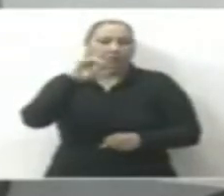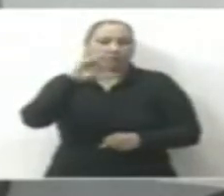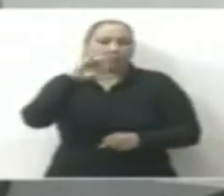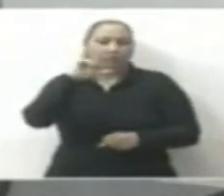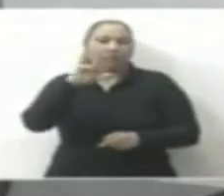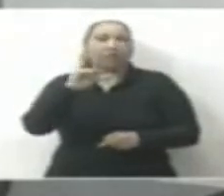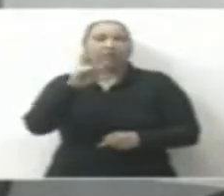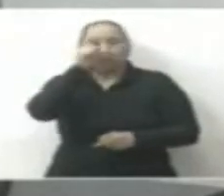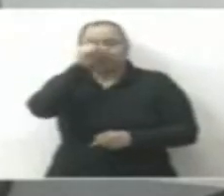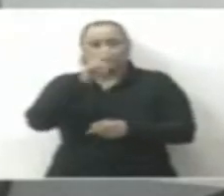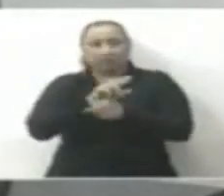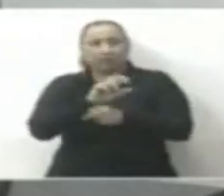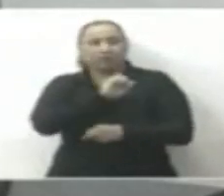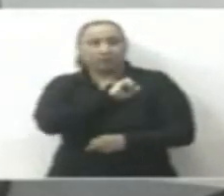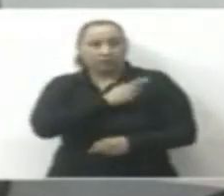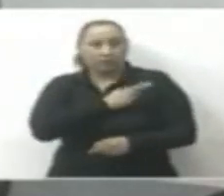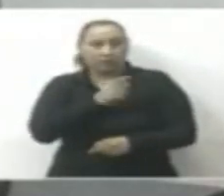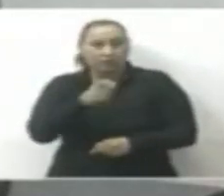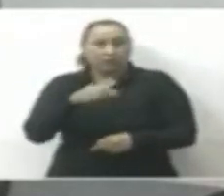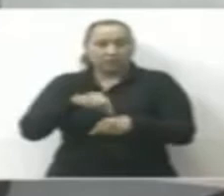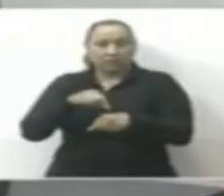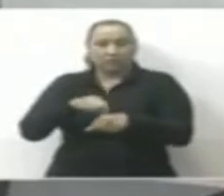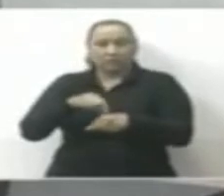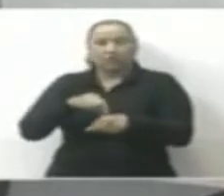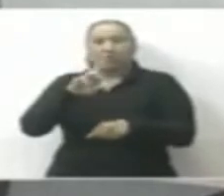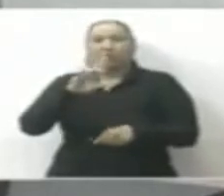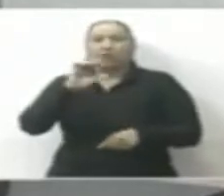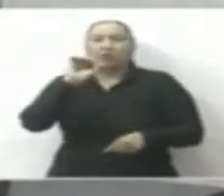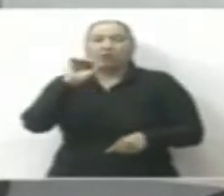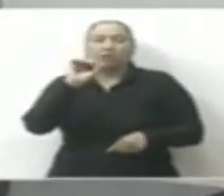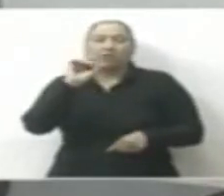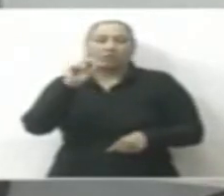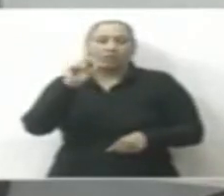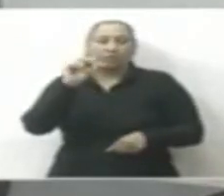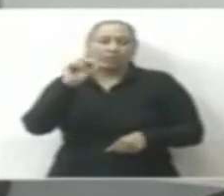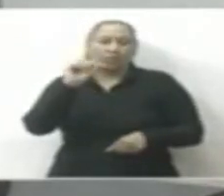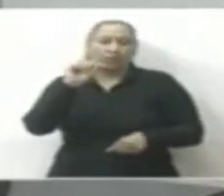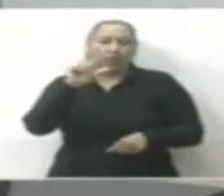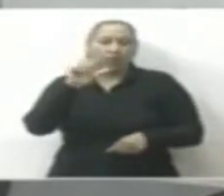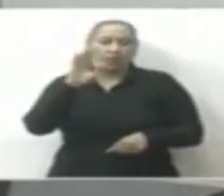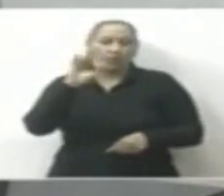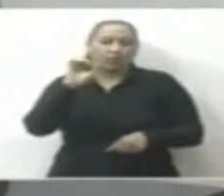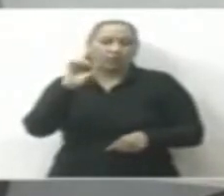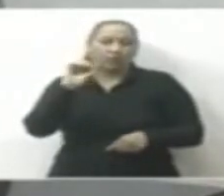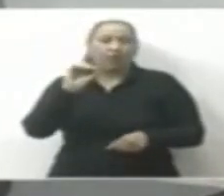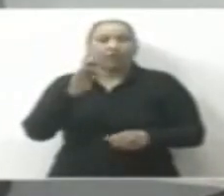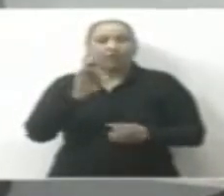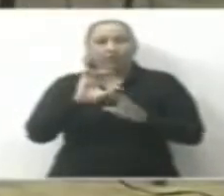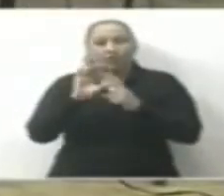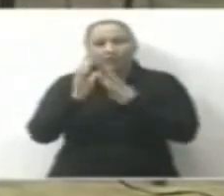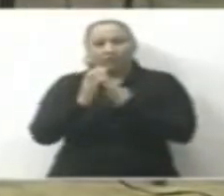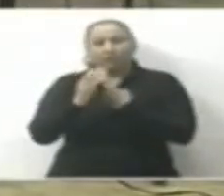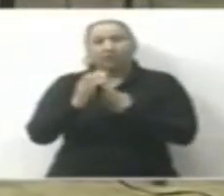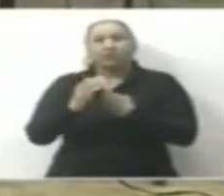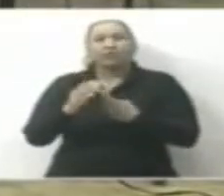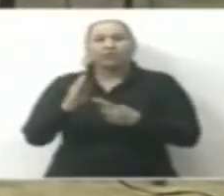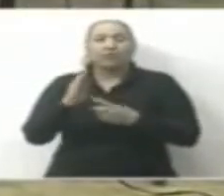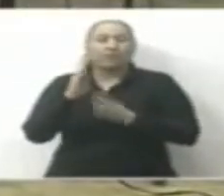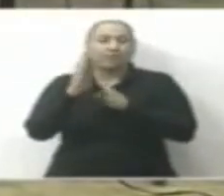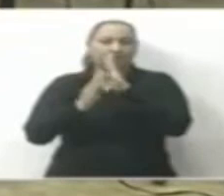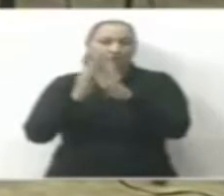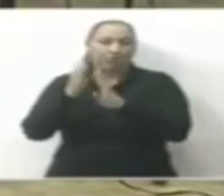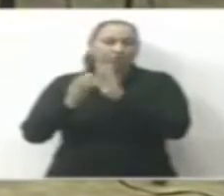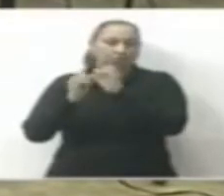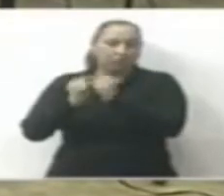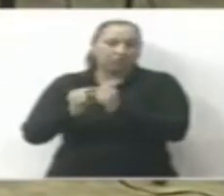Secretaría de Salud, acompañada por el Dr. Rodolfo Ochoa Jiménez, Comisionado de Bioseguridad. Buenos días. Hola, Edgar. Buen día.